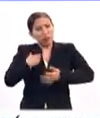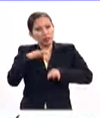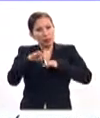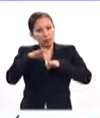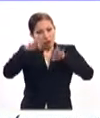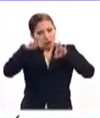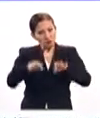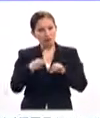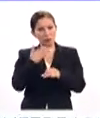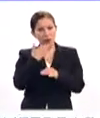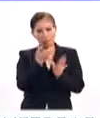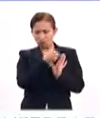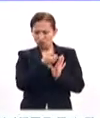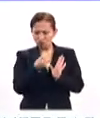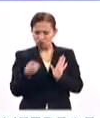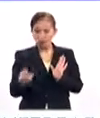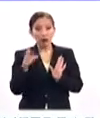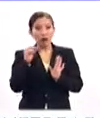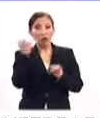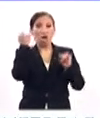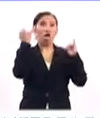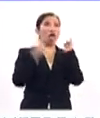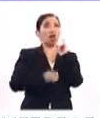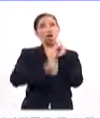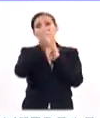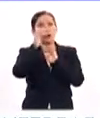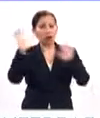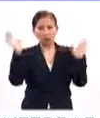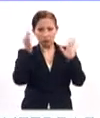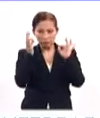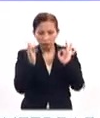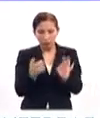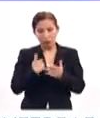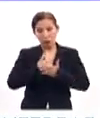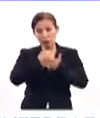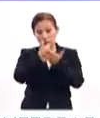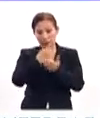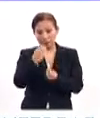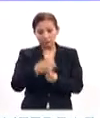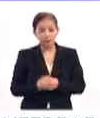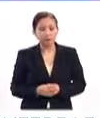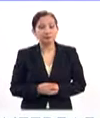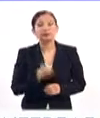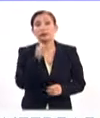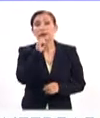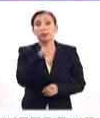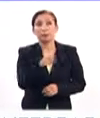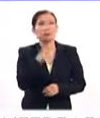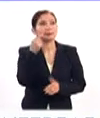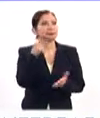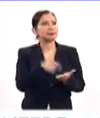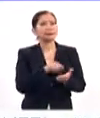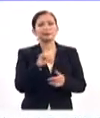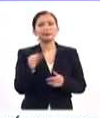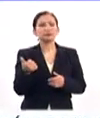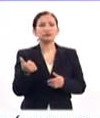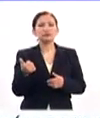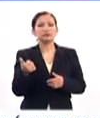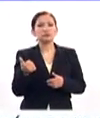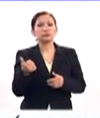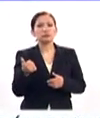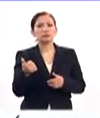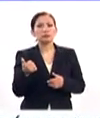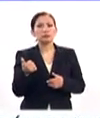trabajo finalizado y no la primera versión, creo que eso me ayudó mucho. Claro. También creo, otra cosa es que,